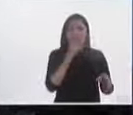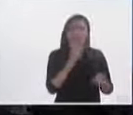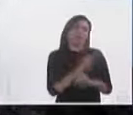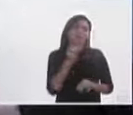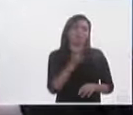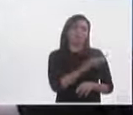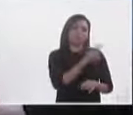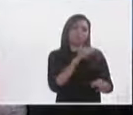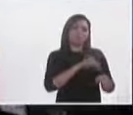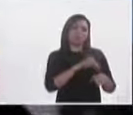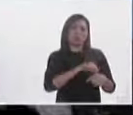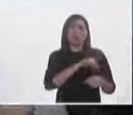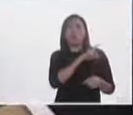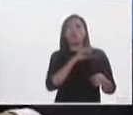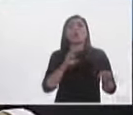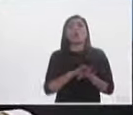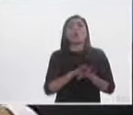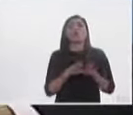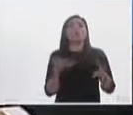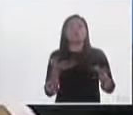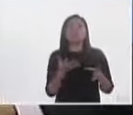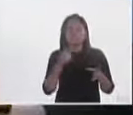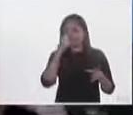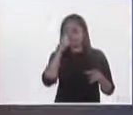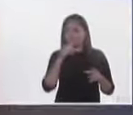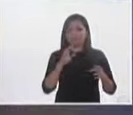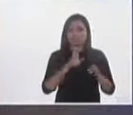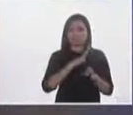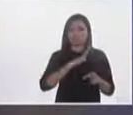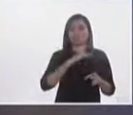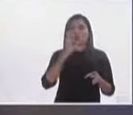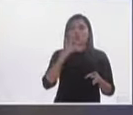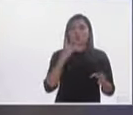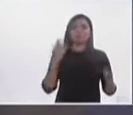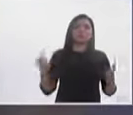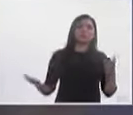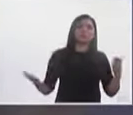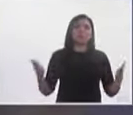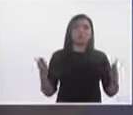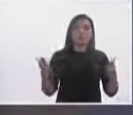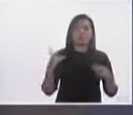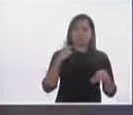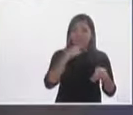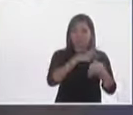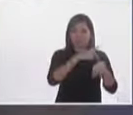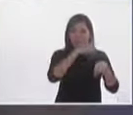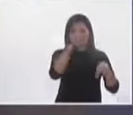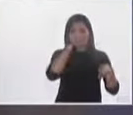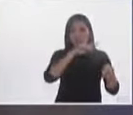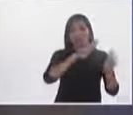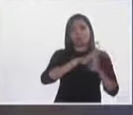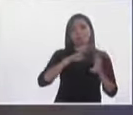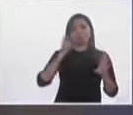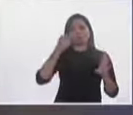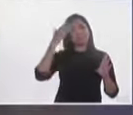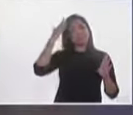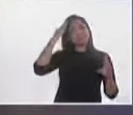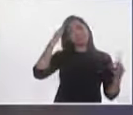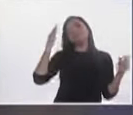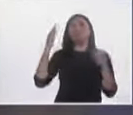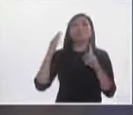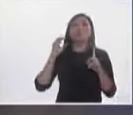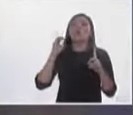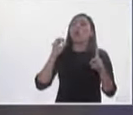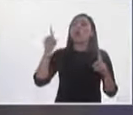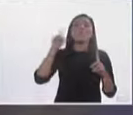¿cómo los equipararía en estos dos polos? ¿Peligro para la representación o grandes transformadores